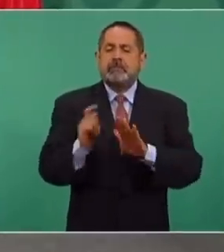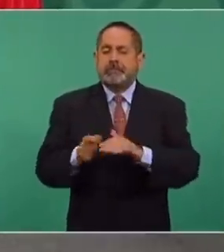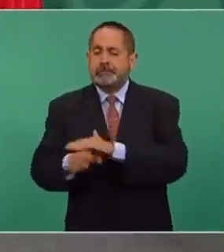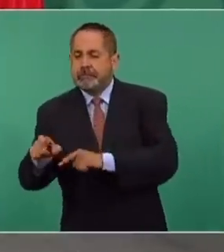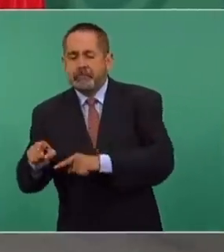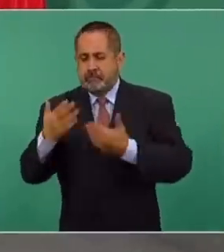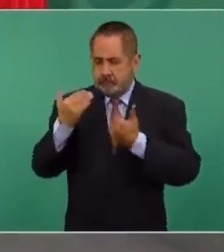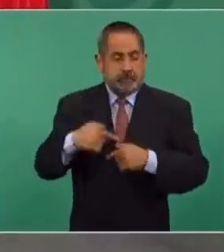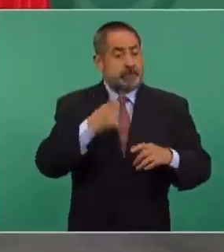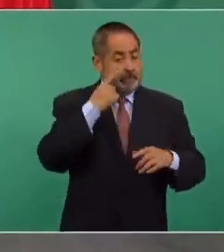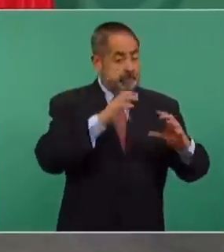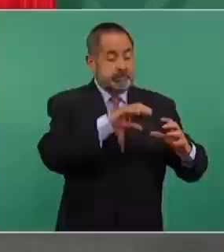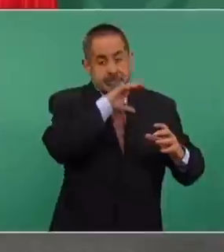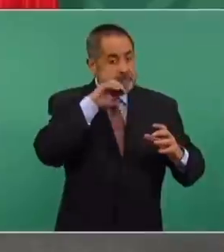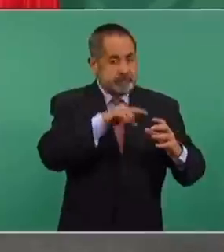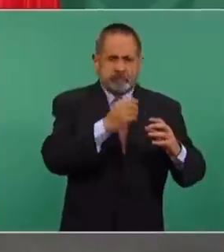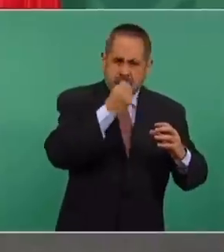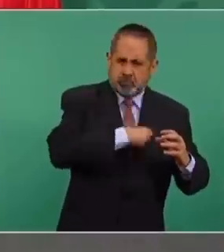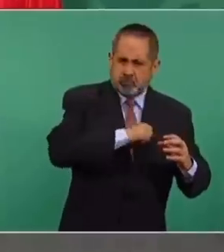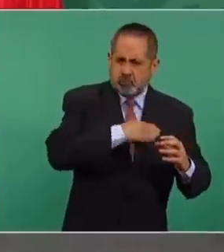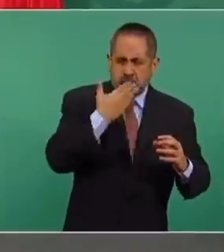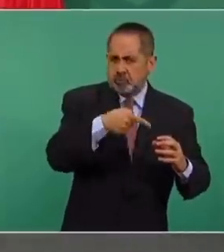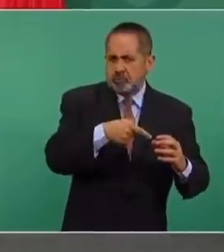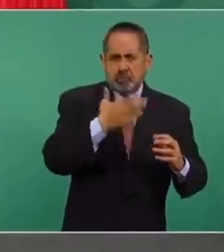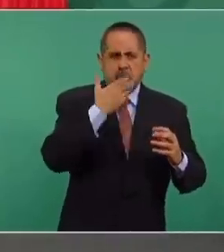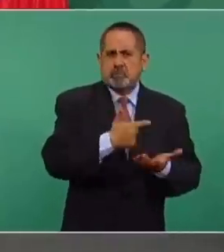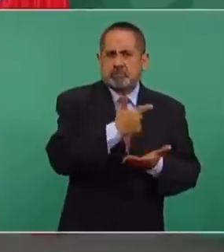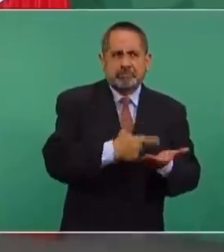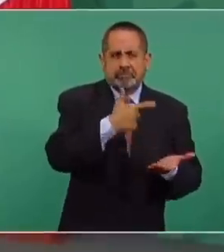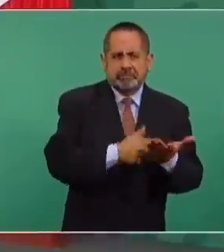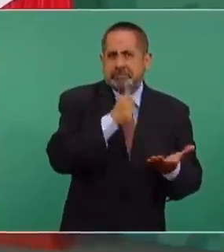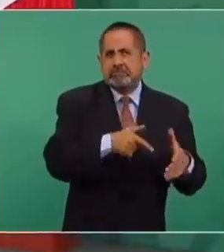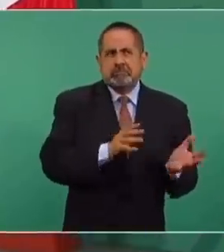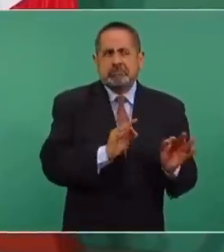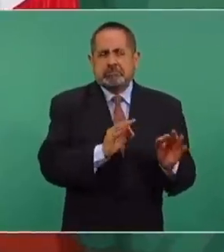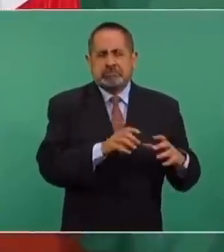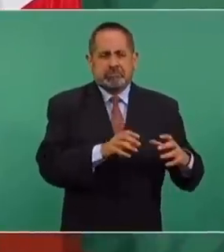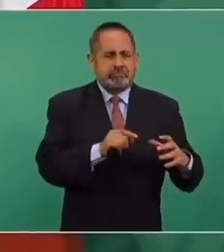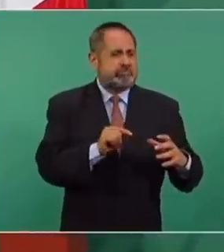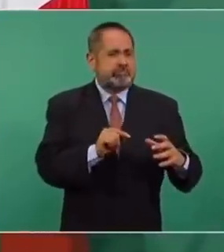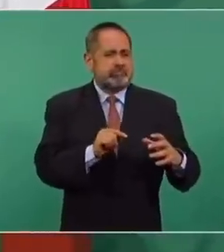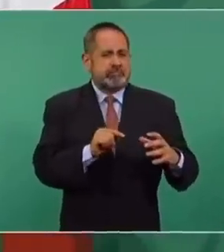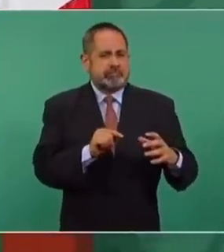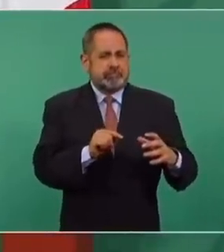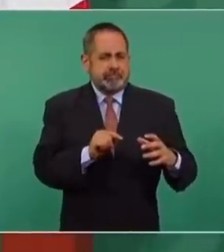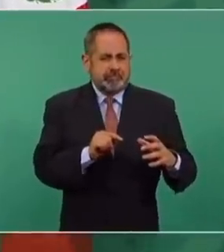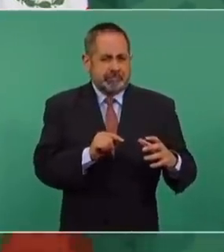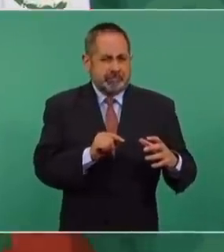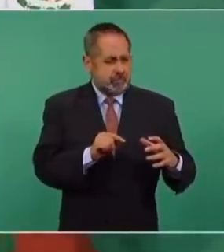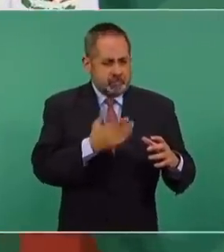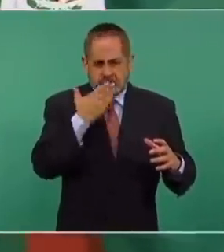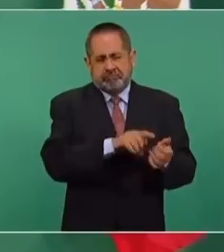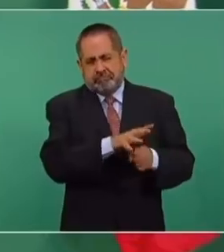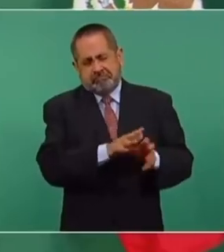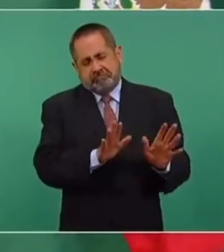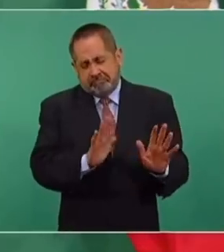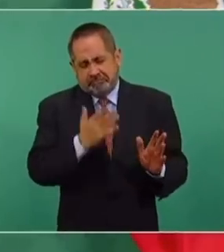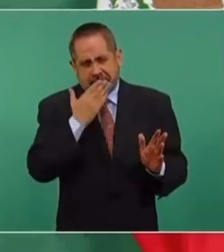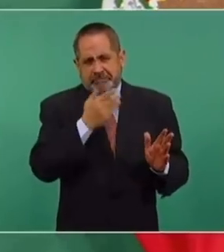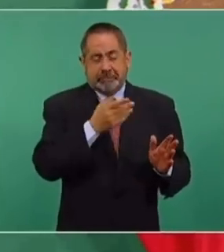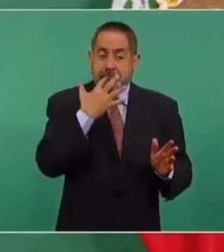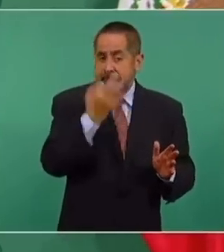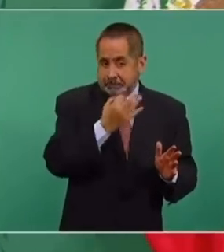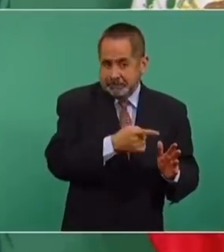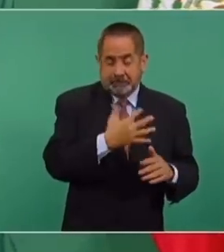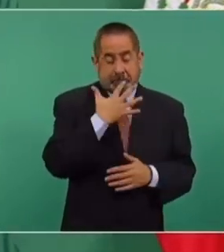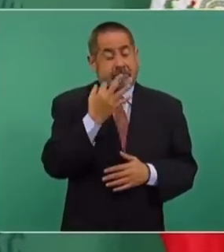es un buen alimento, no contiene grasas, es muy saludable, muy